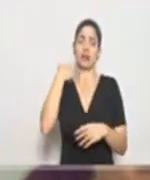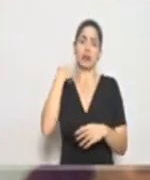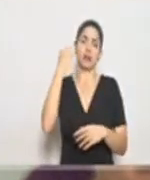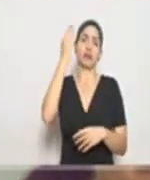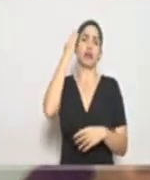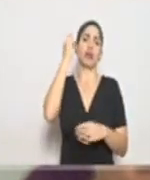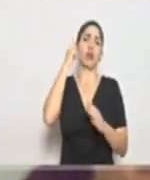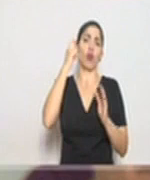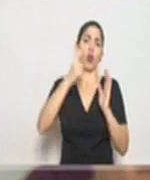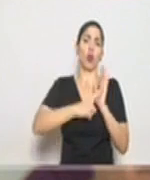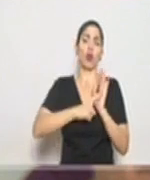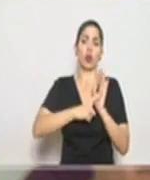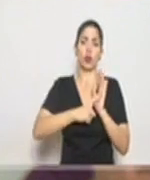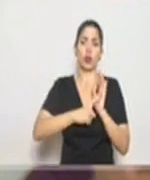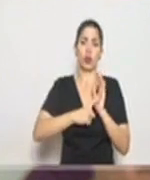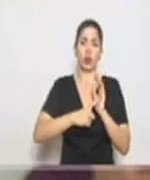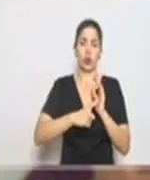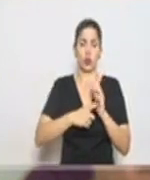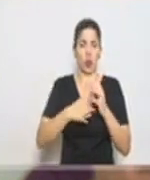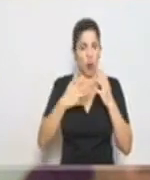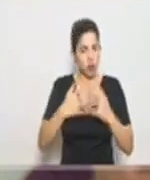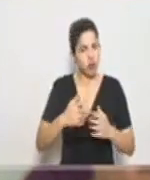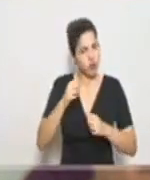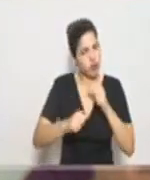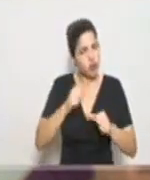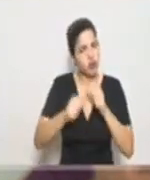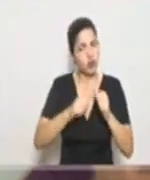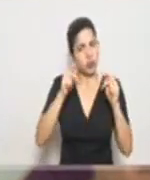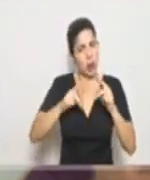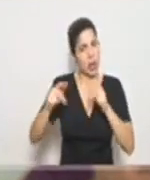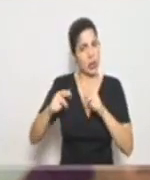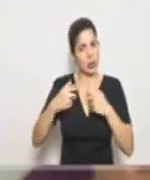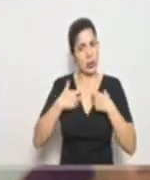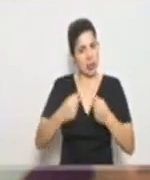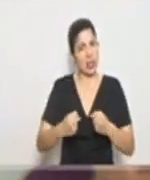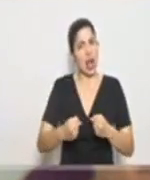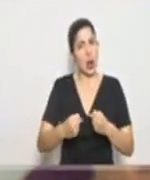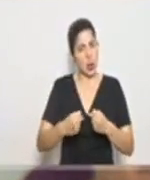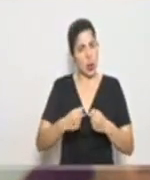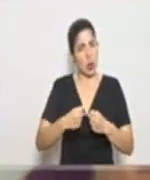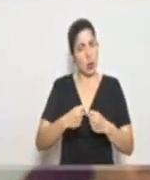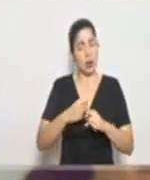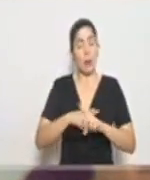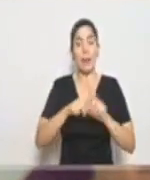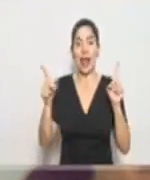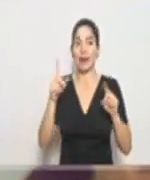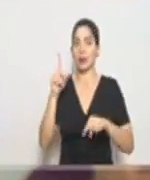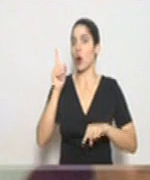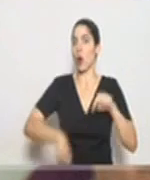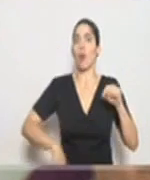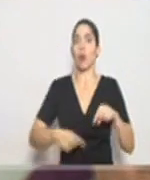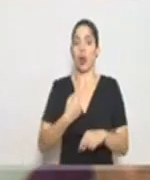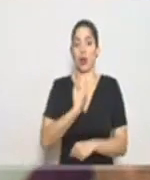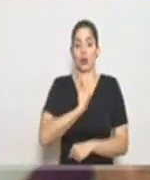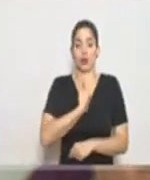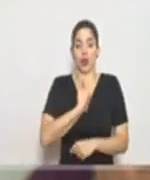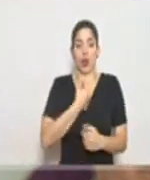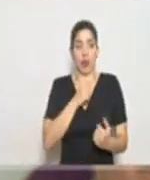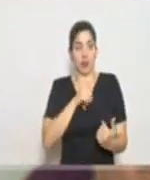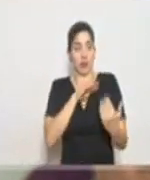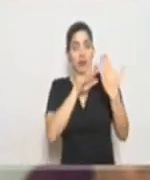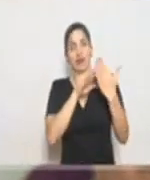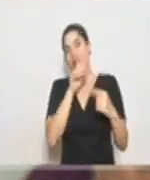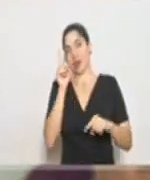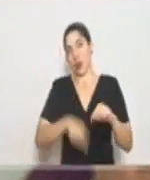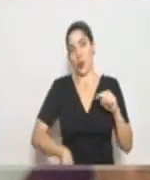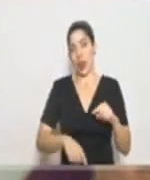el coraje que ha tenido todo este personal de salud, pero no podemos afrentar esto solo sin